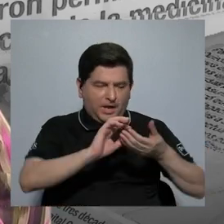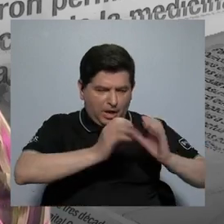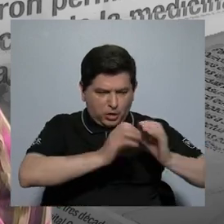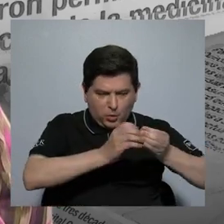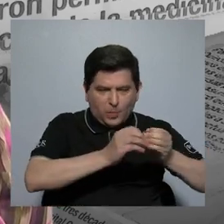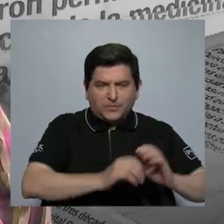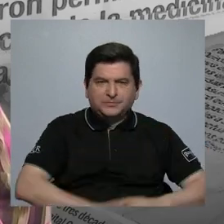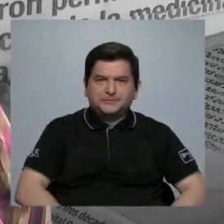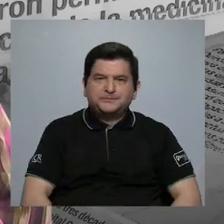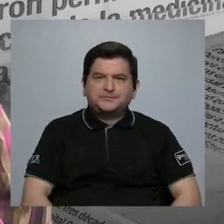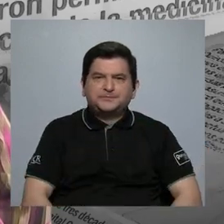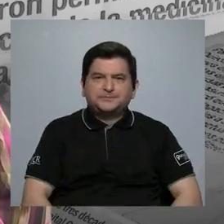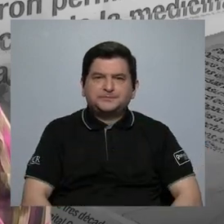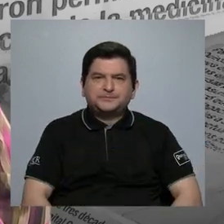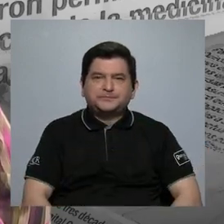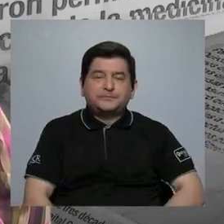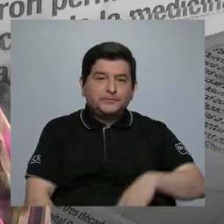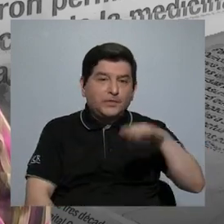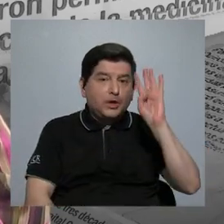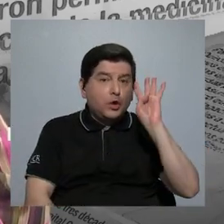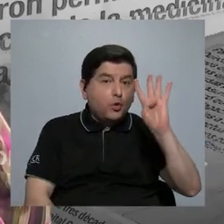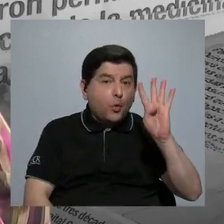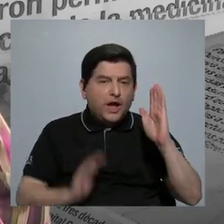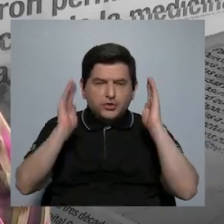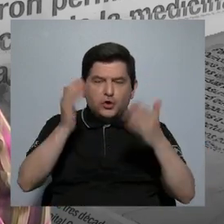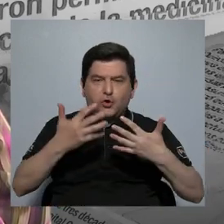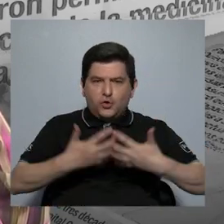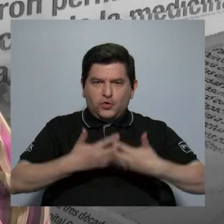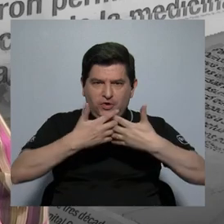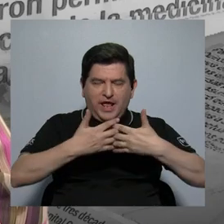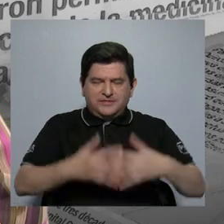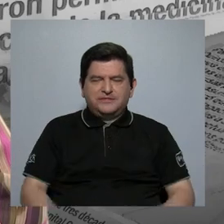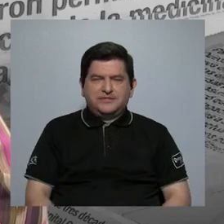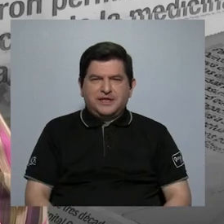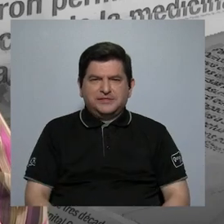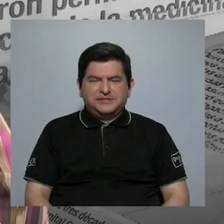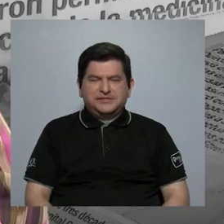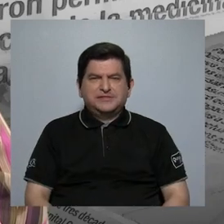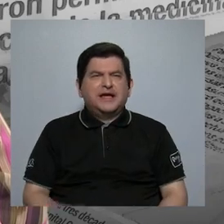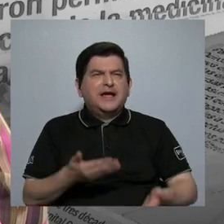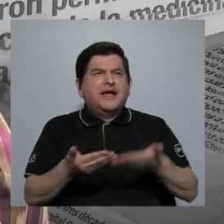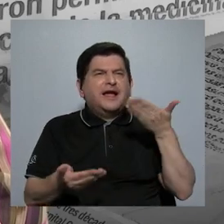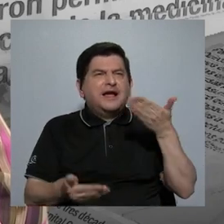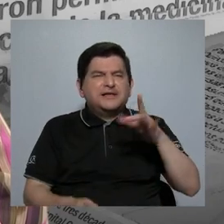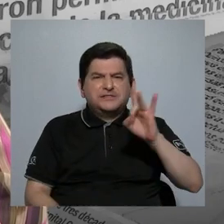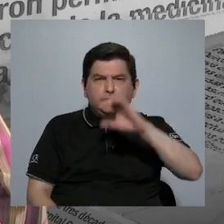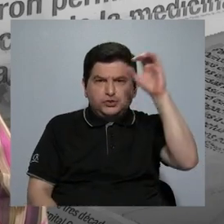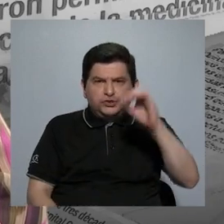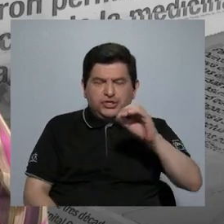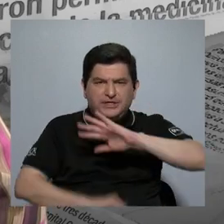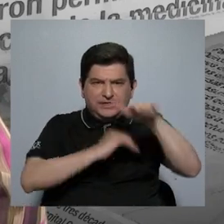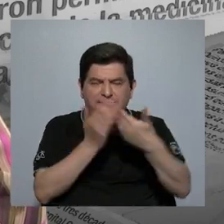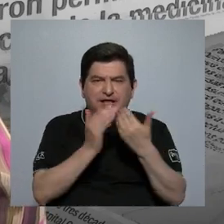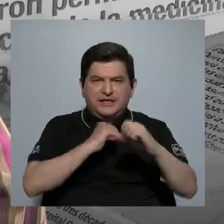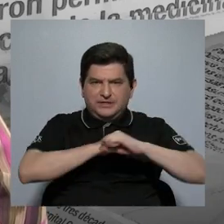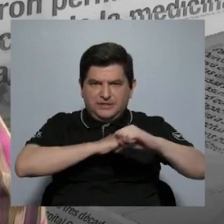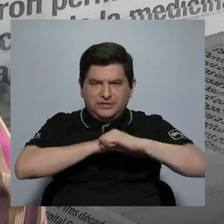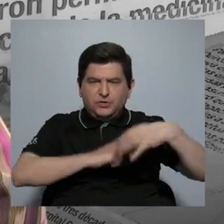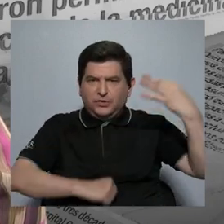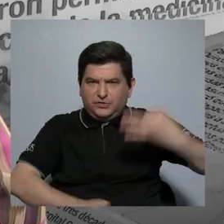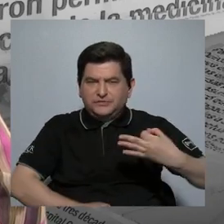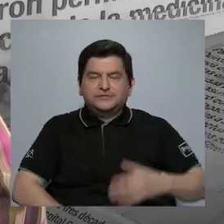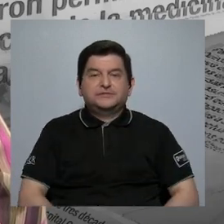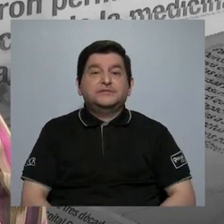a partir de los datos que cuatro grandes empresas concentraban casi que el 80% de la publicidad.